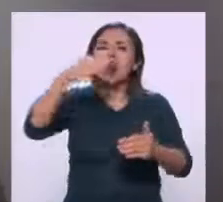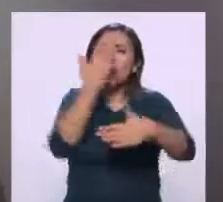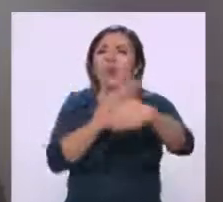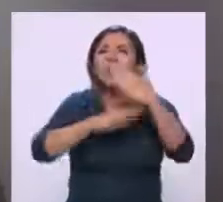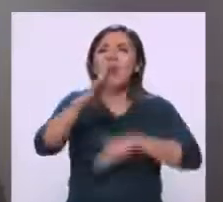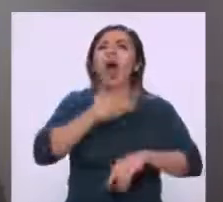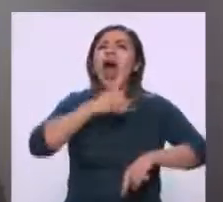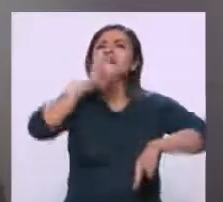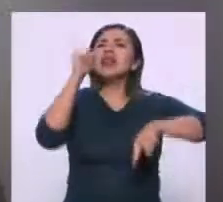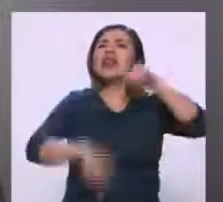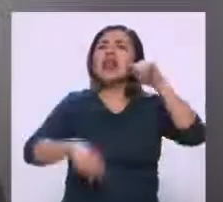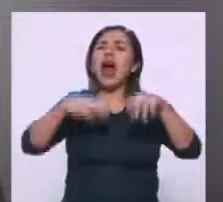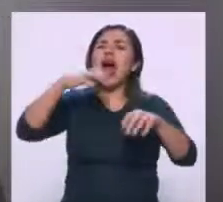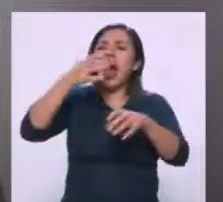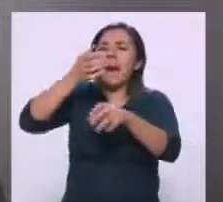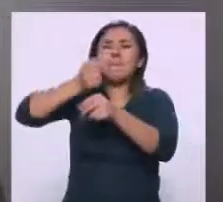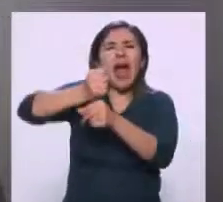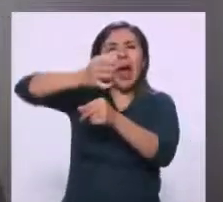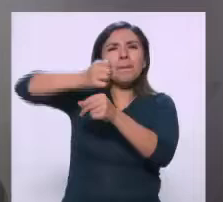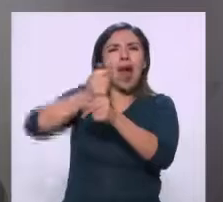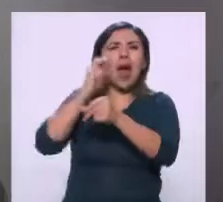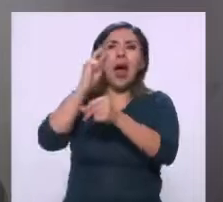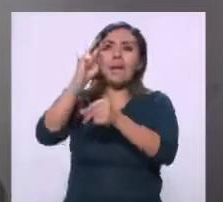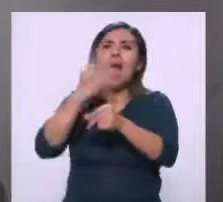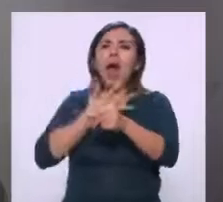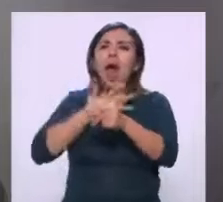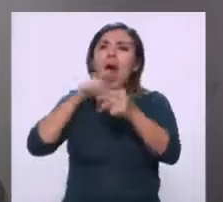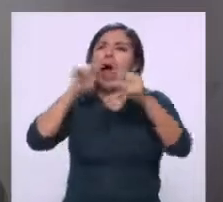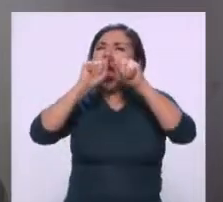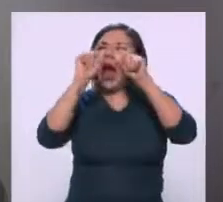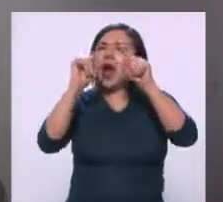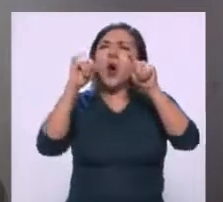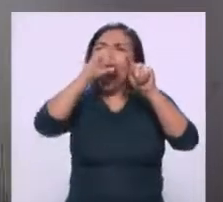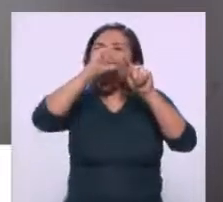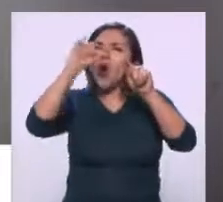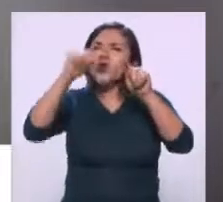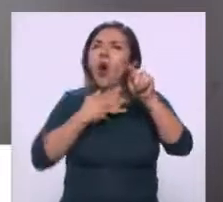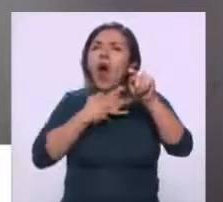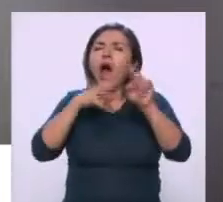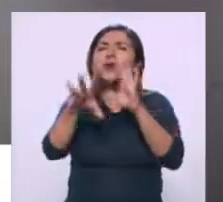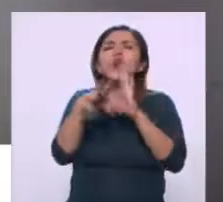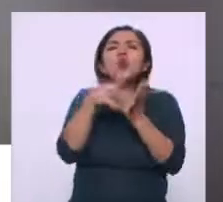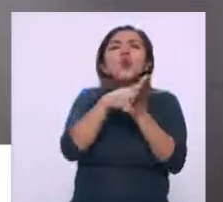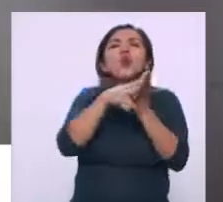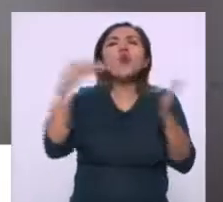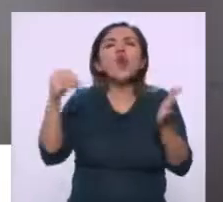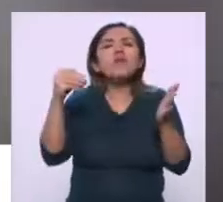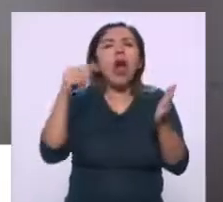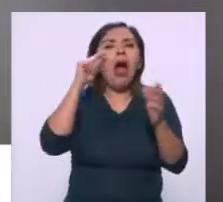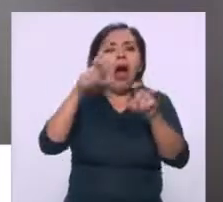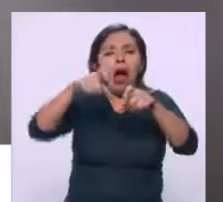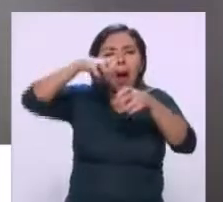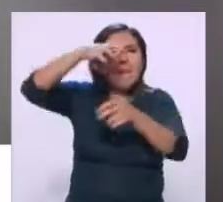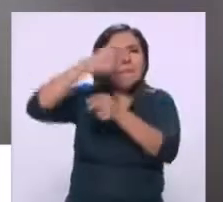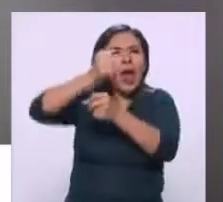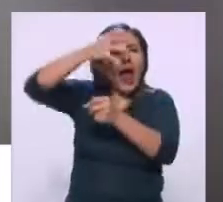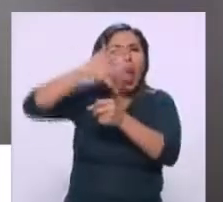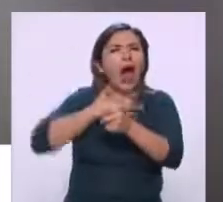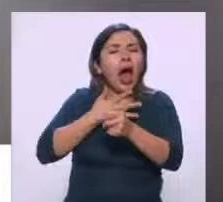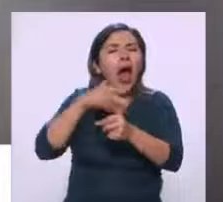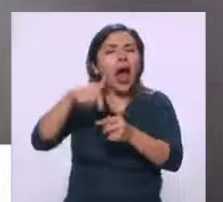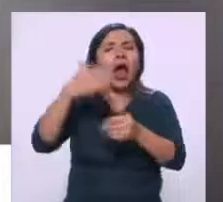las grapas. Ahí en la esquina superior derecha la gente puede ver el documento y va a ver que tiene ahí los orificios que le quitaron la grapa, que